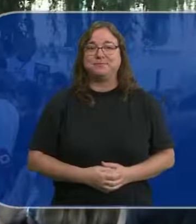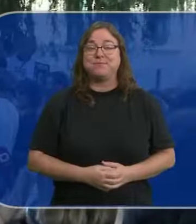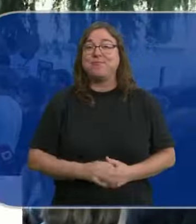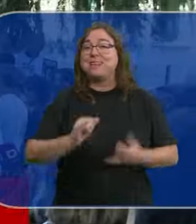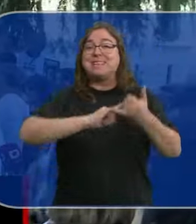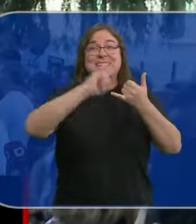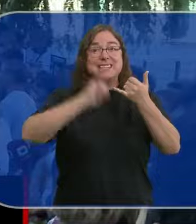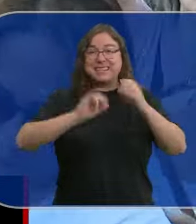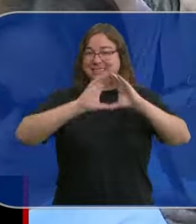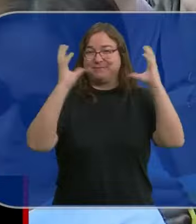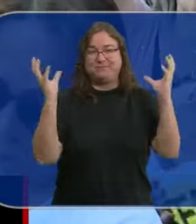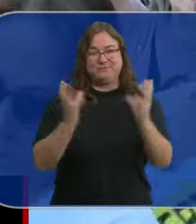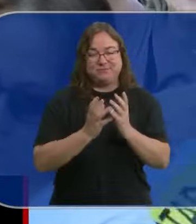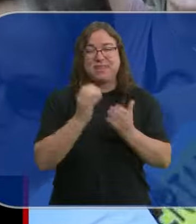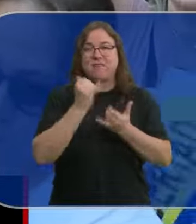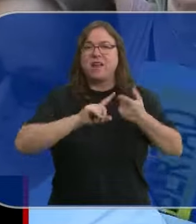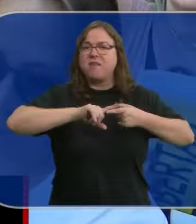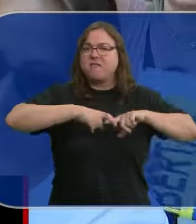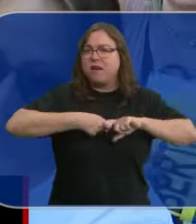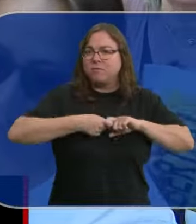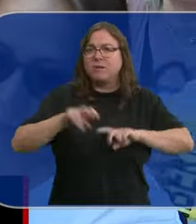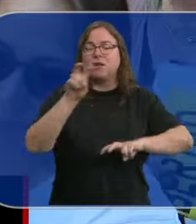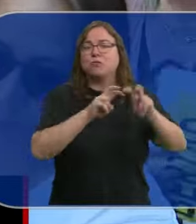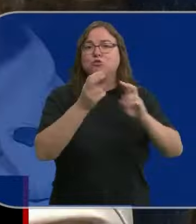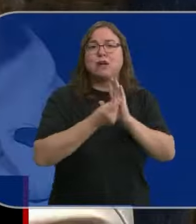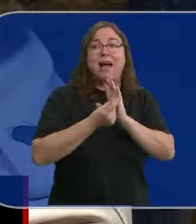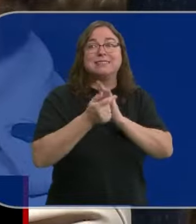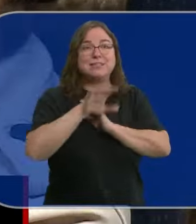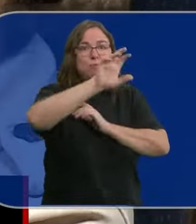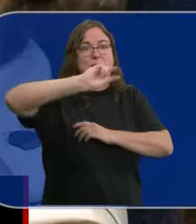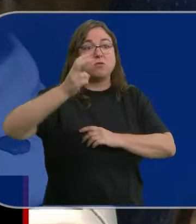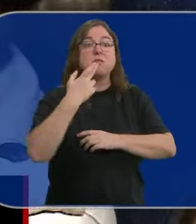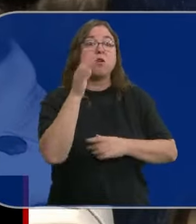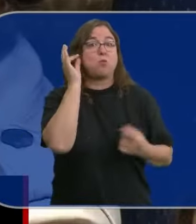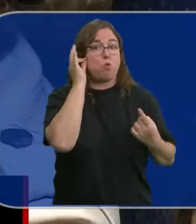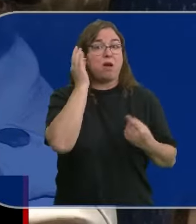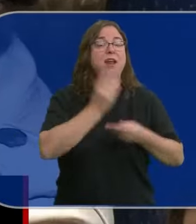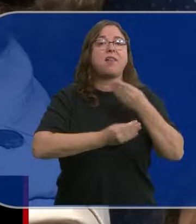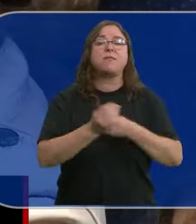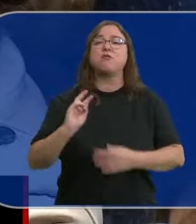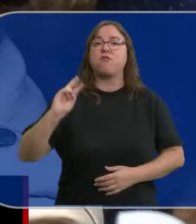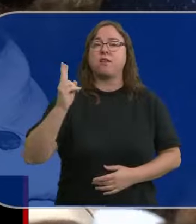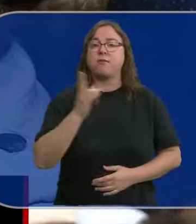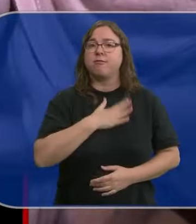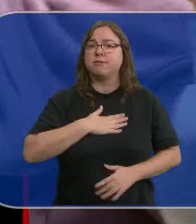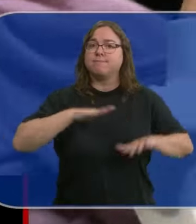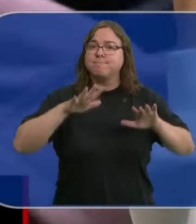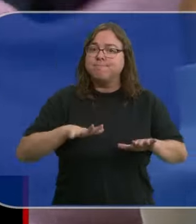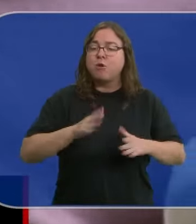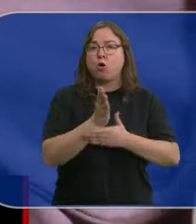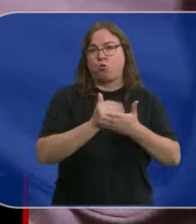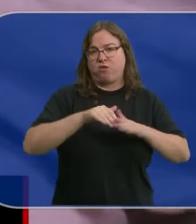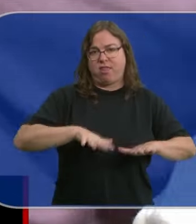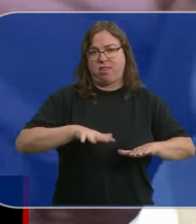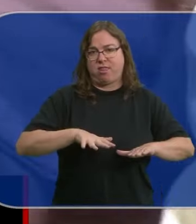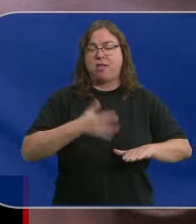Las crisis internacionales provocan que muchas familias busquen asilo fuera de sus países. Es el caso de esta mujer venezolana. Ha decidido instalarse en nuestra